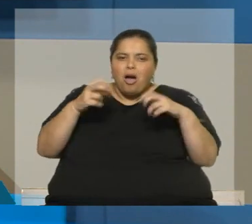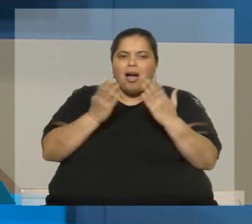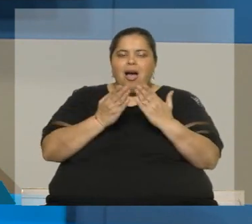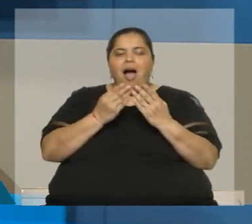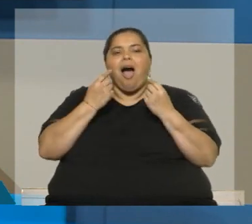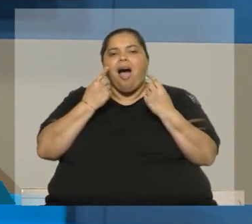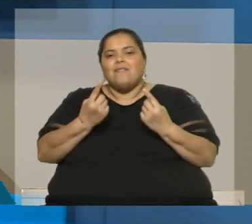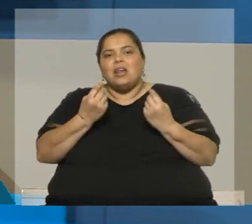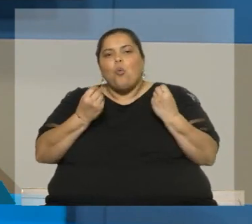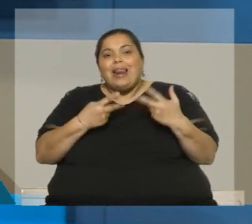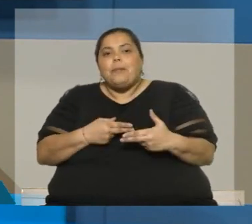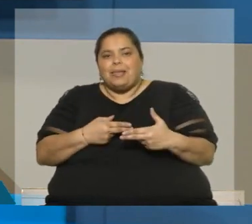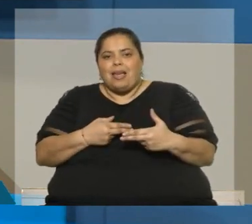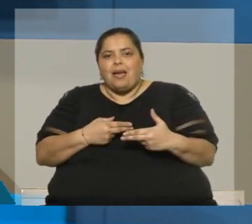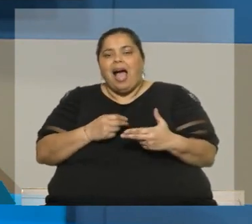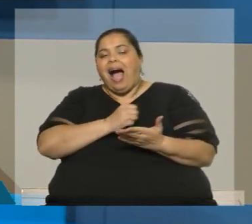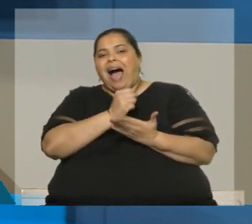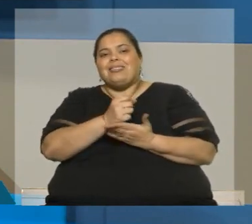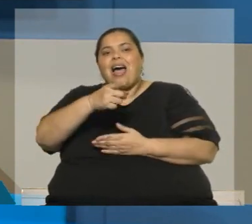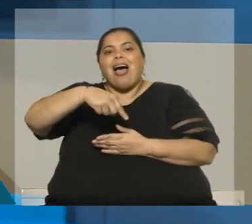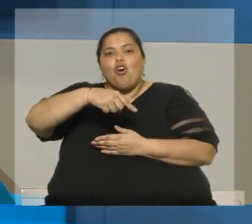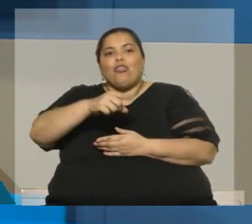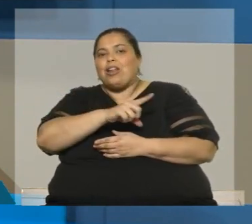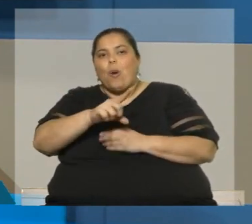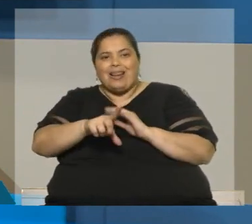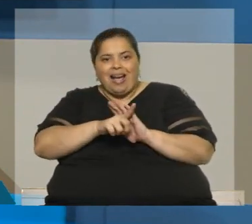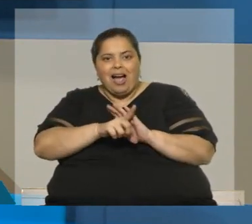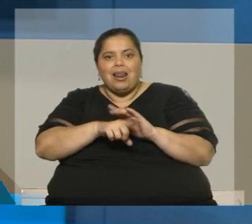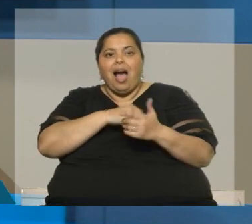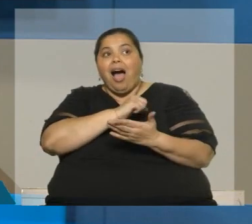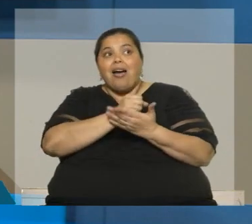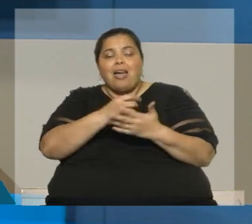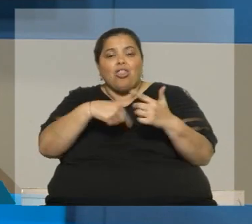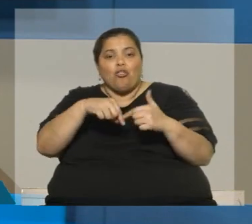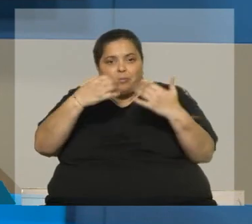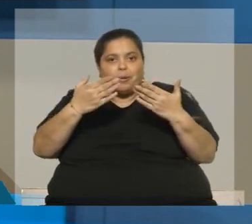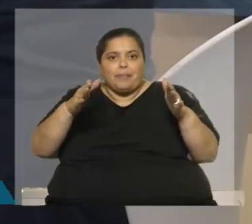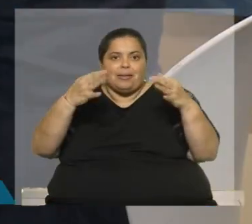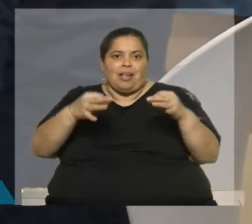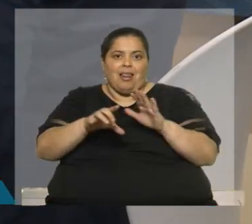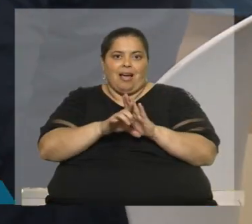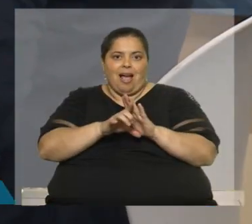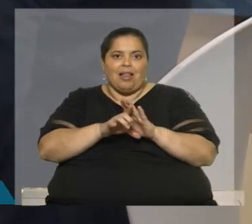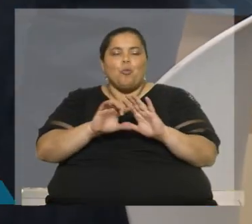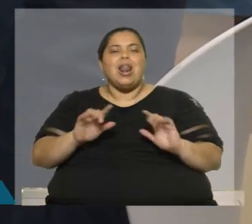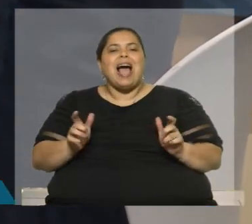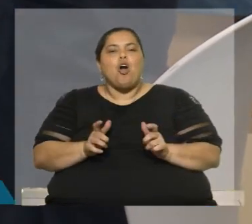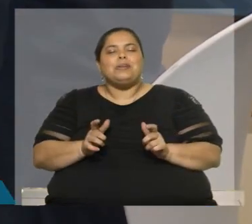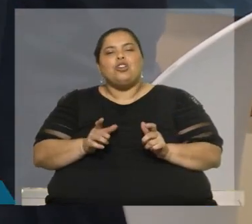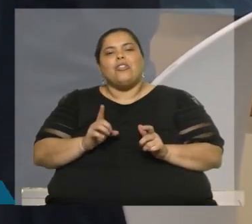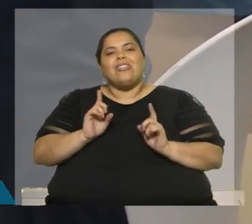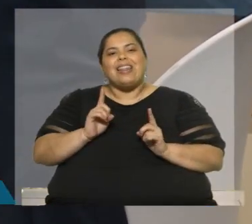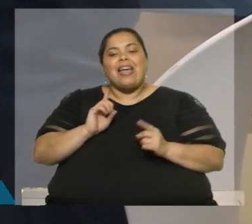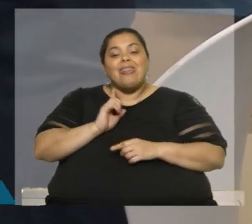o ilegal del mismo y después hasta qué punto ese programa realmente... La comisión va a poner las reglas de juego, digamos, sobre esto en particular.